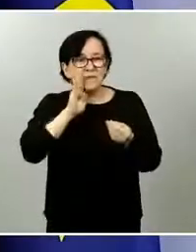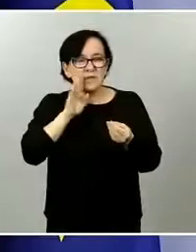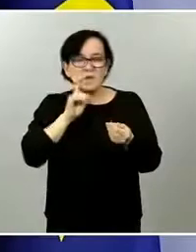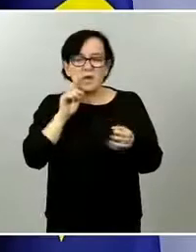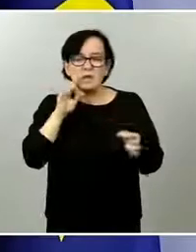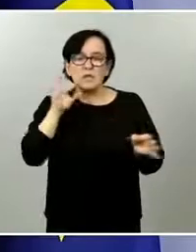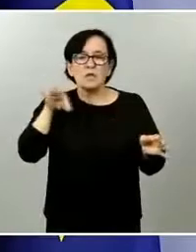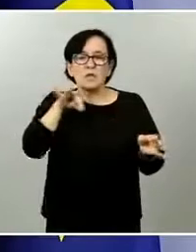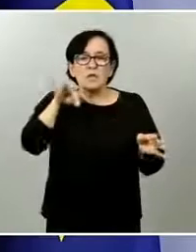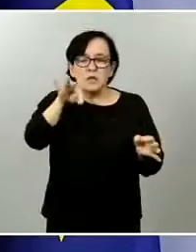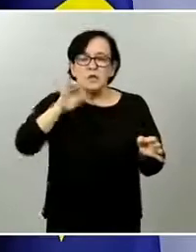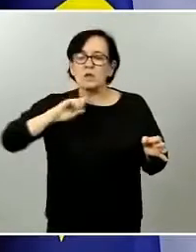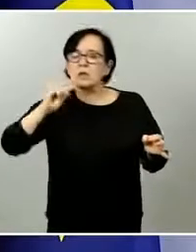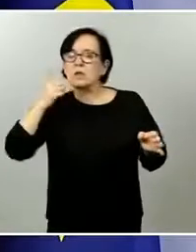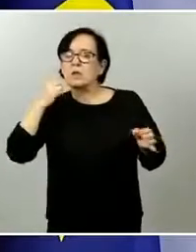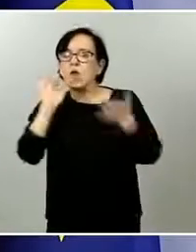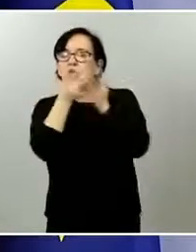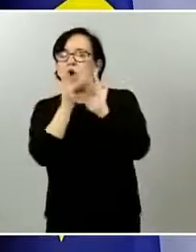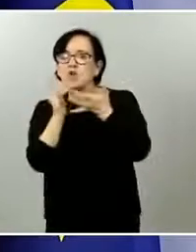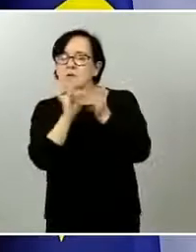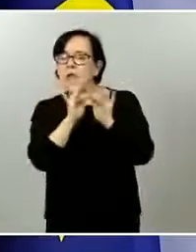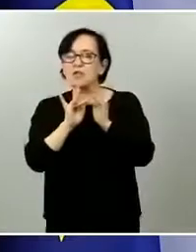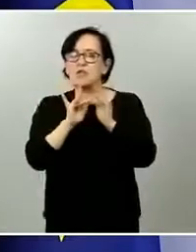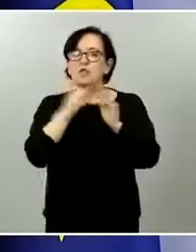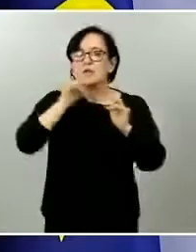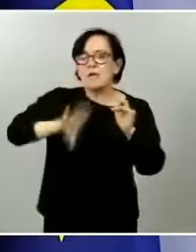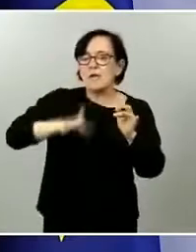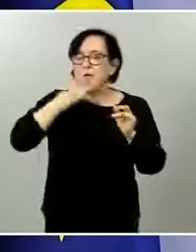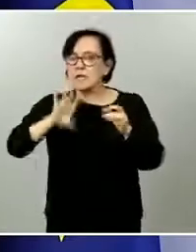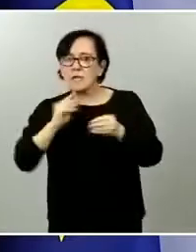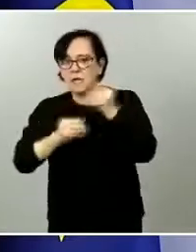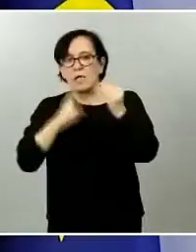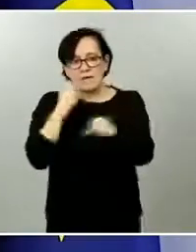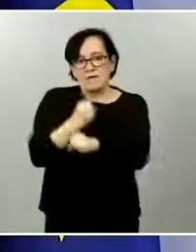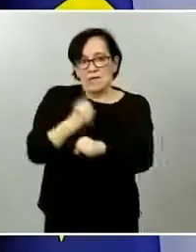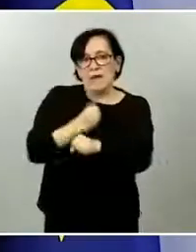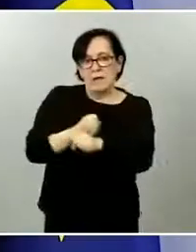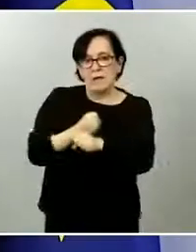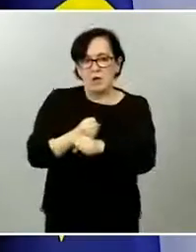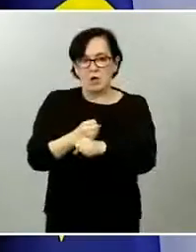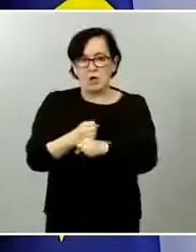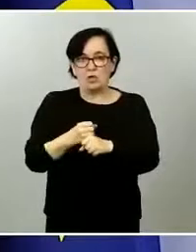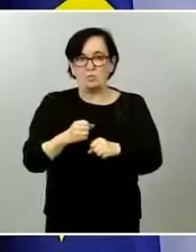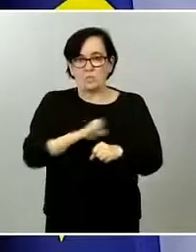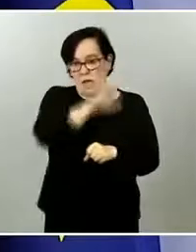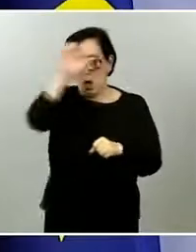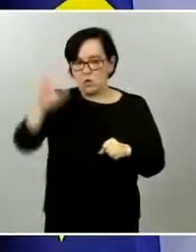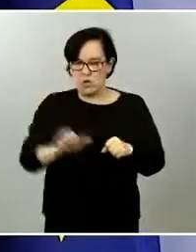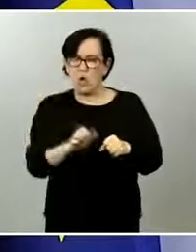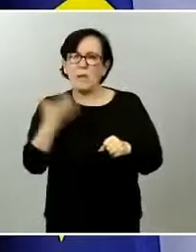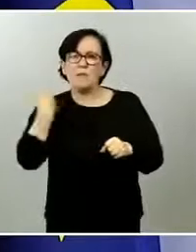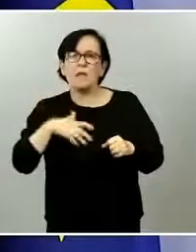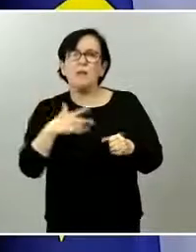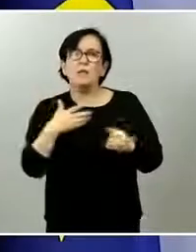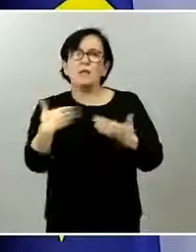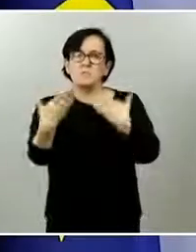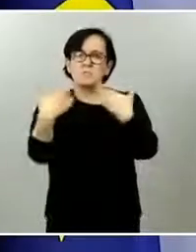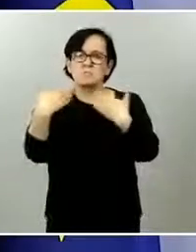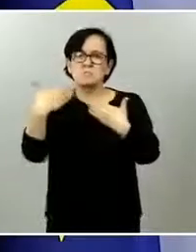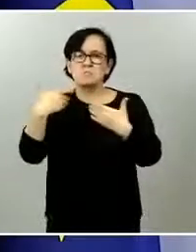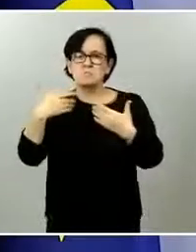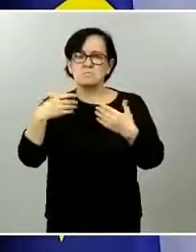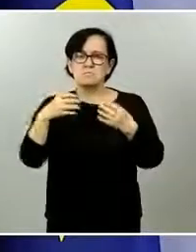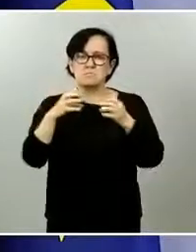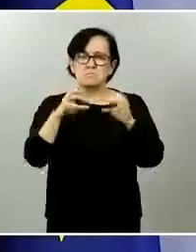hay que poner en práctica sí que le digo que si son aplicaciones que van en la línea de la geolocalización o de la